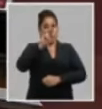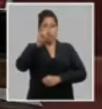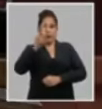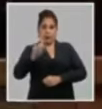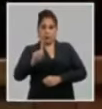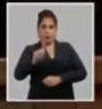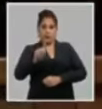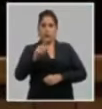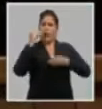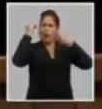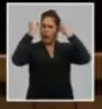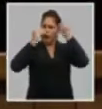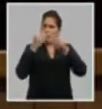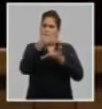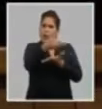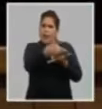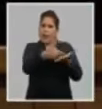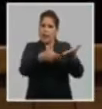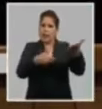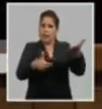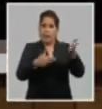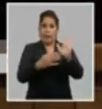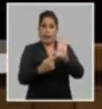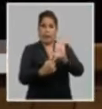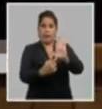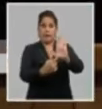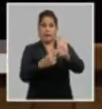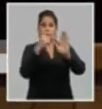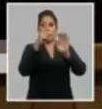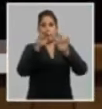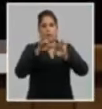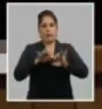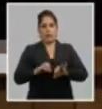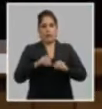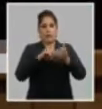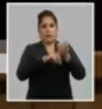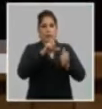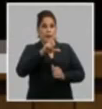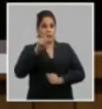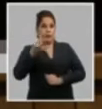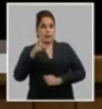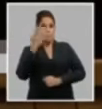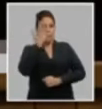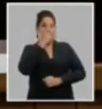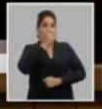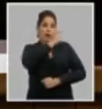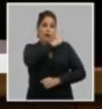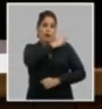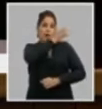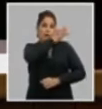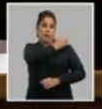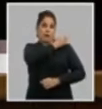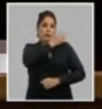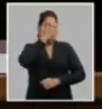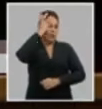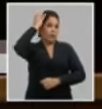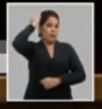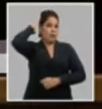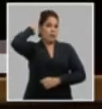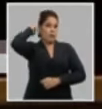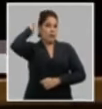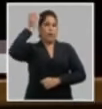analizó el informe central presentado por su primer secretario general de ejército Raúl Castro Ruz